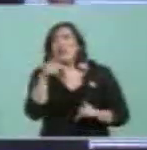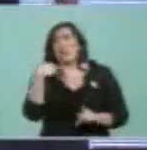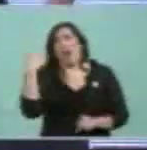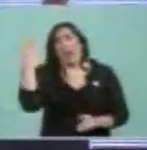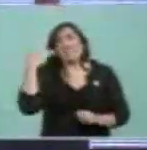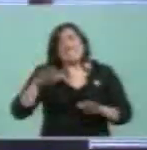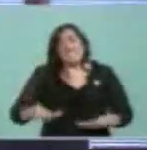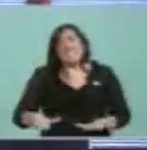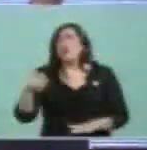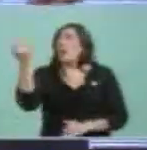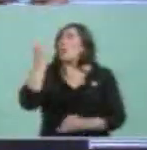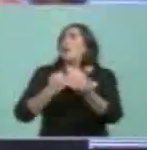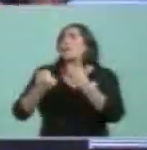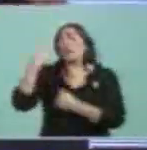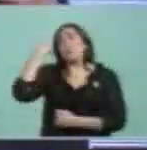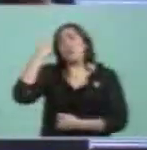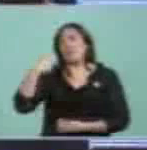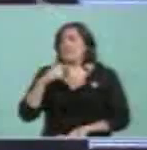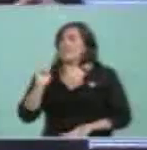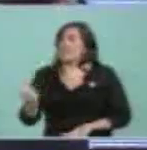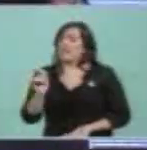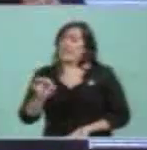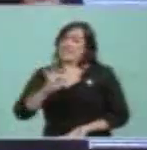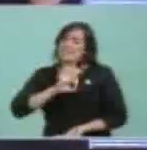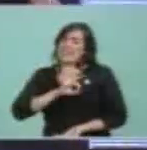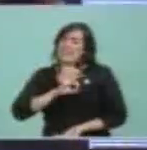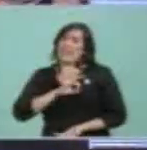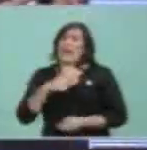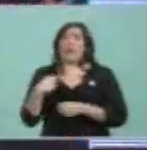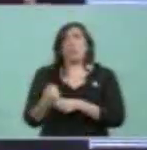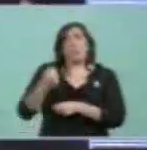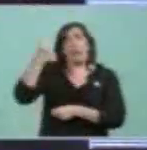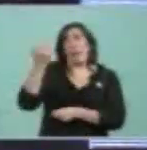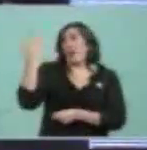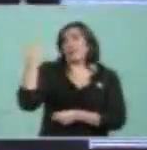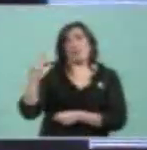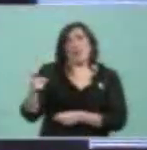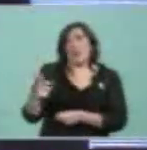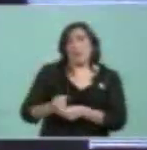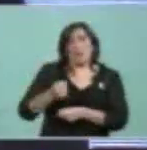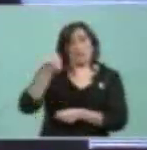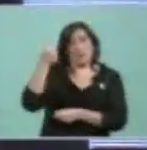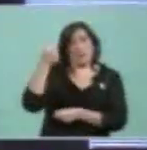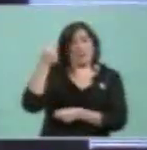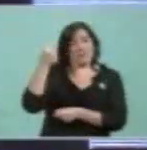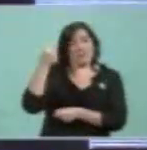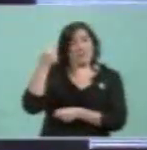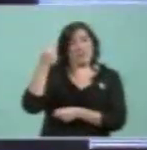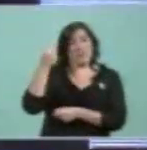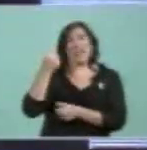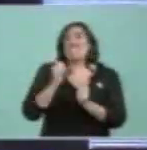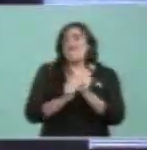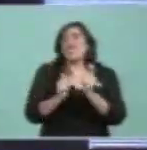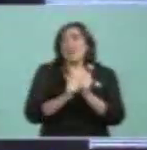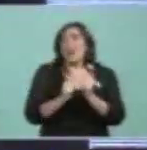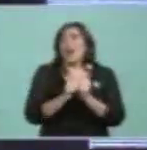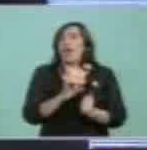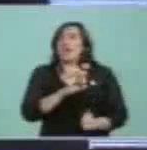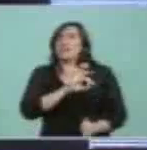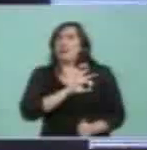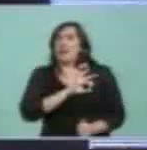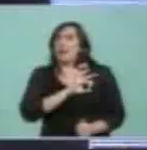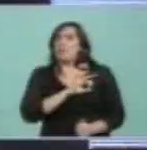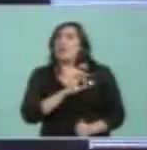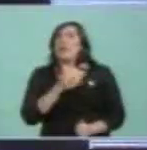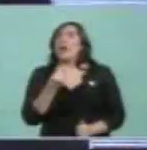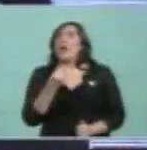cuando eran chiquitos, que te ponían una escarapela y vos ibas con el paragüita que no existía también. No, no, la escarapela se la